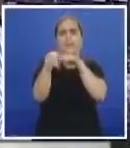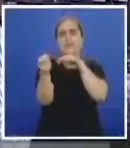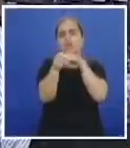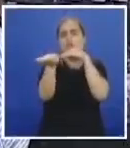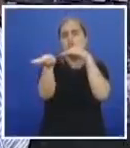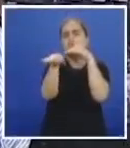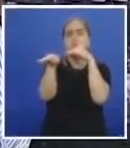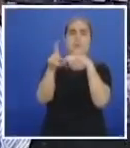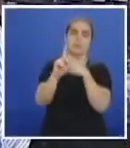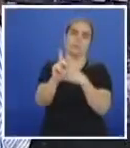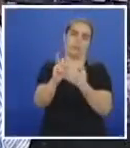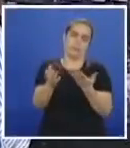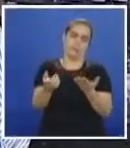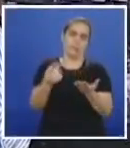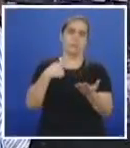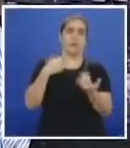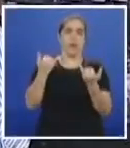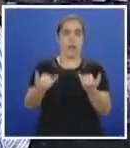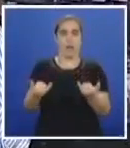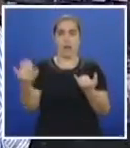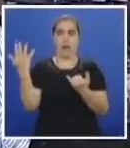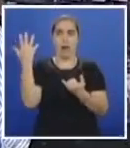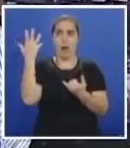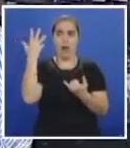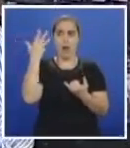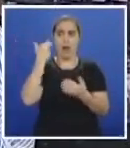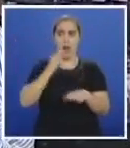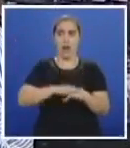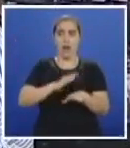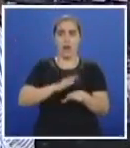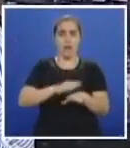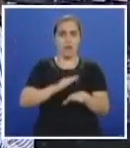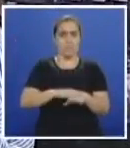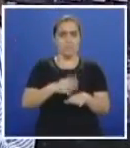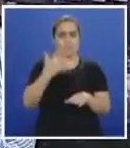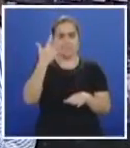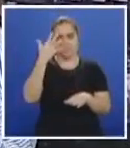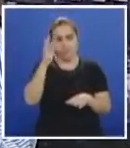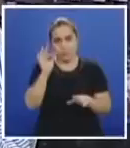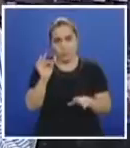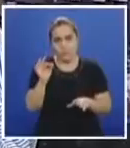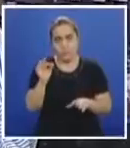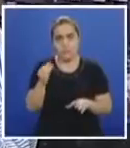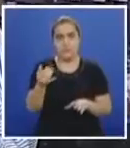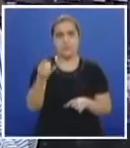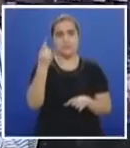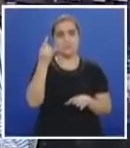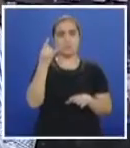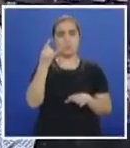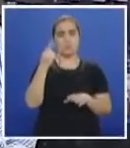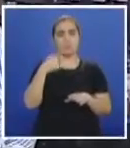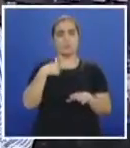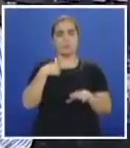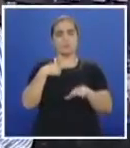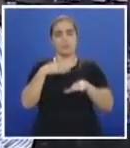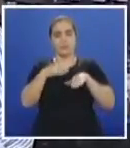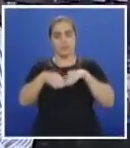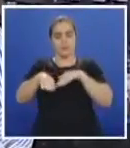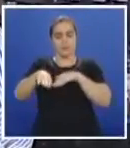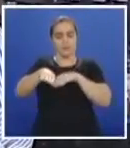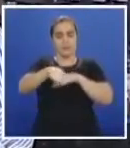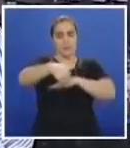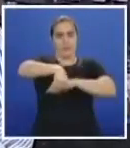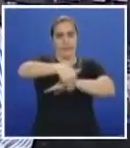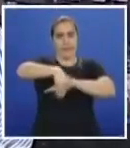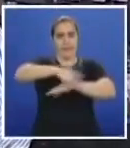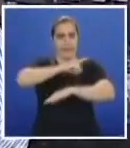momento no he recibido ningún informe de que alguna de las vías importantes de